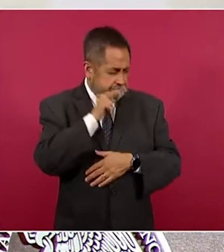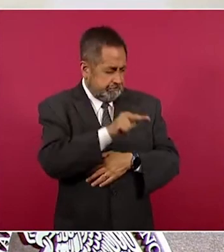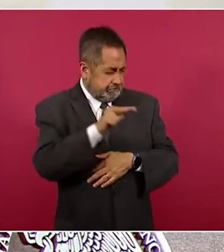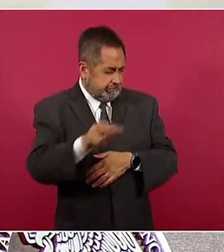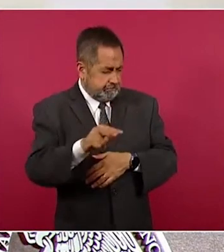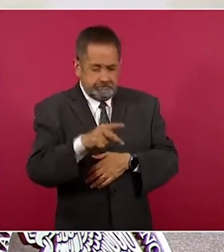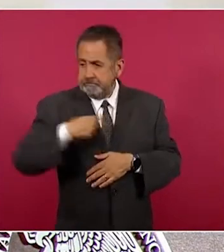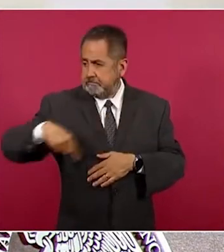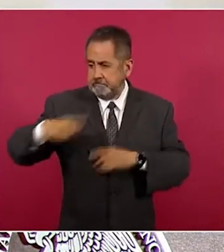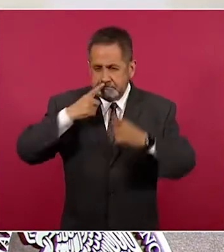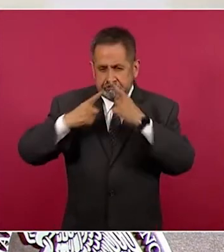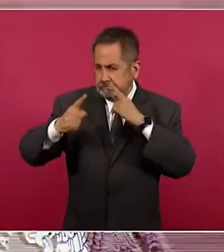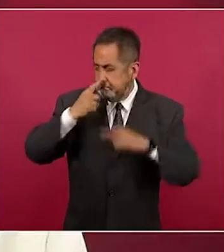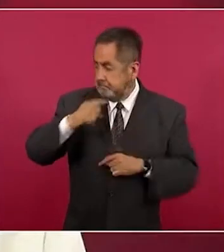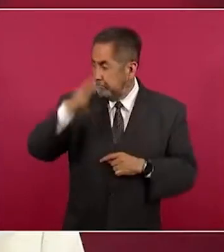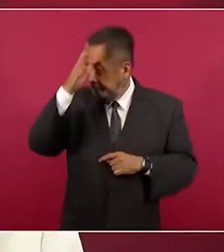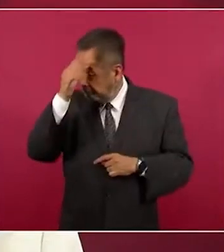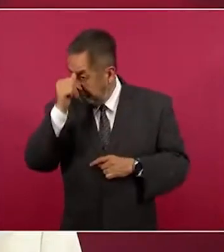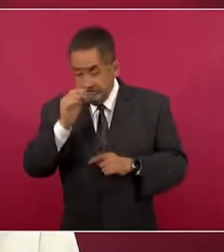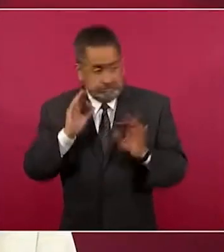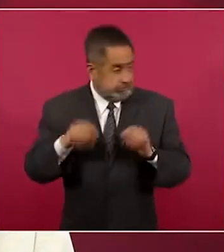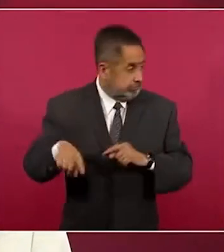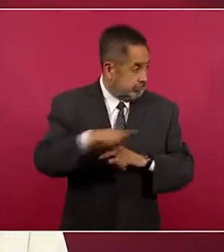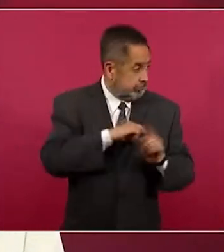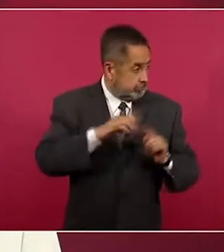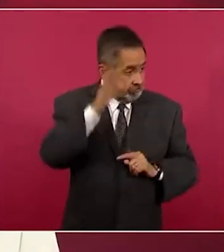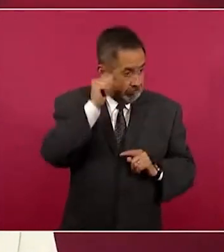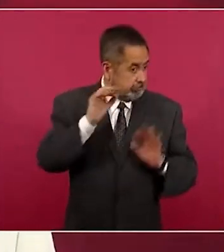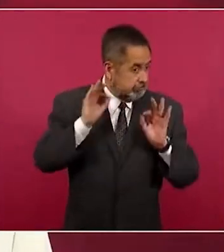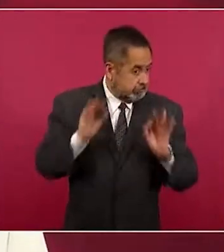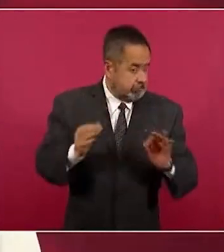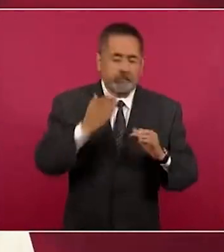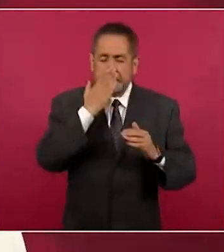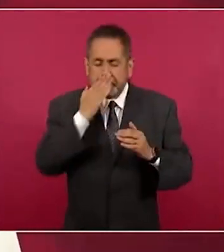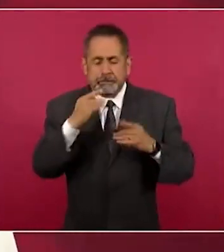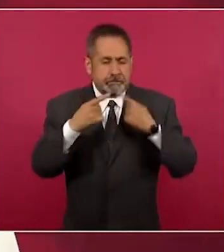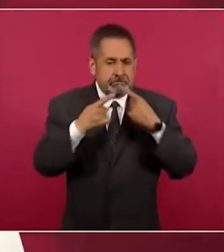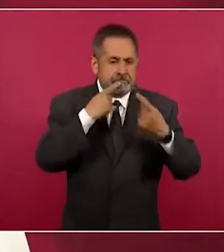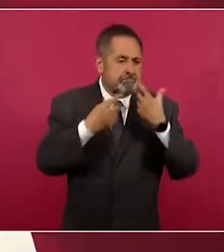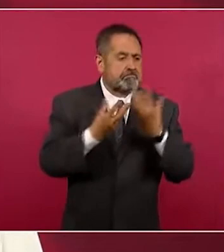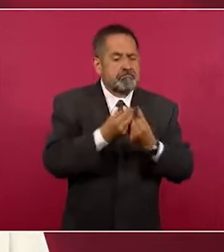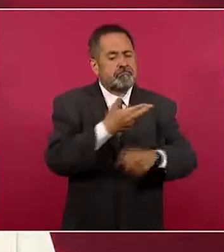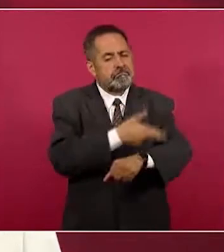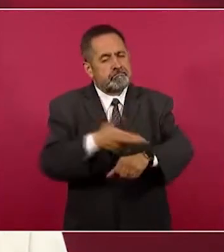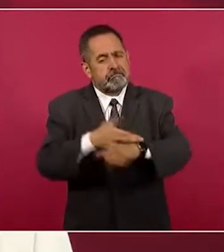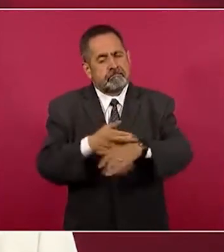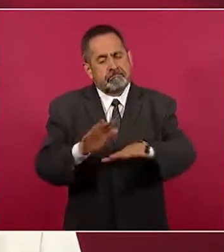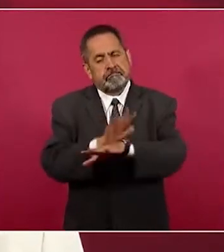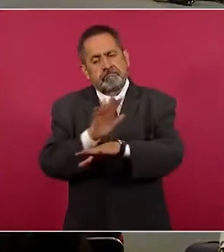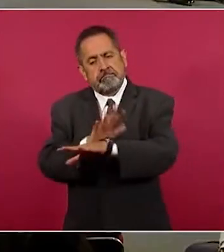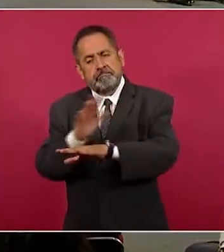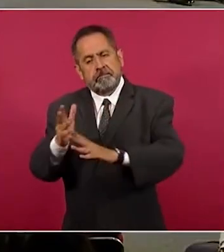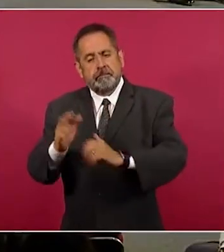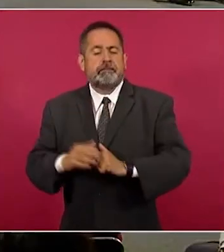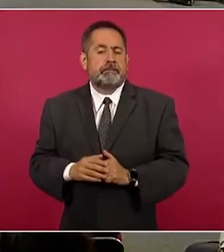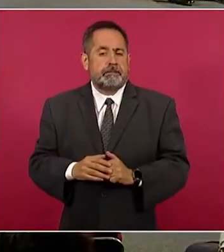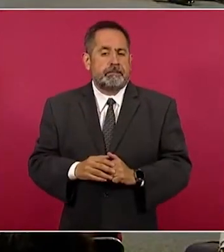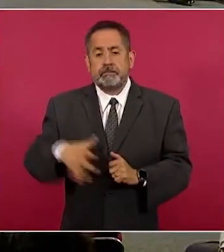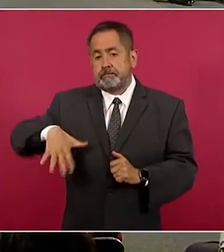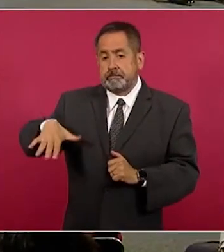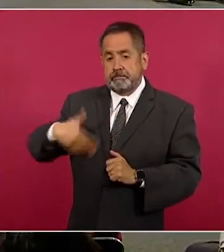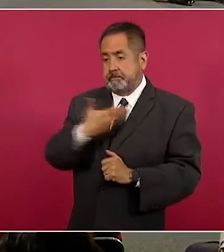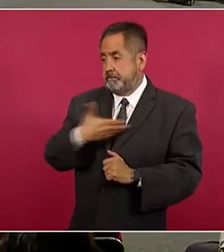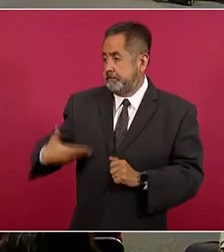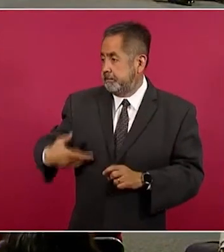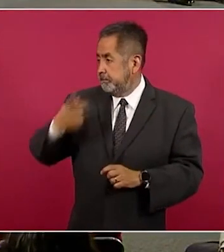anómala o problemática que se les esté presentando. Ojalá que ya esto siga aumentando. Pues hasta aquí la